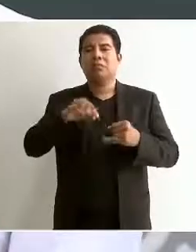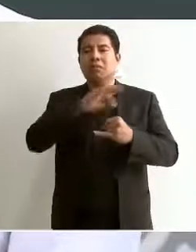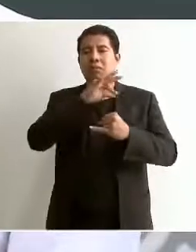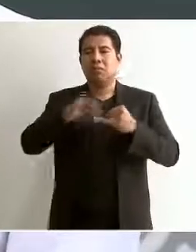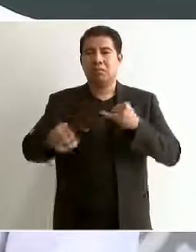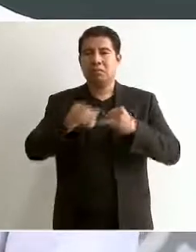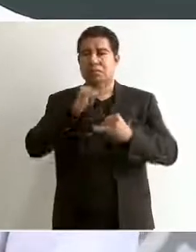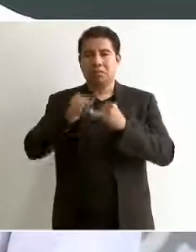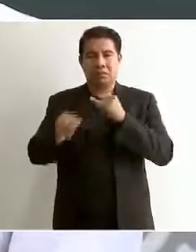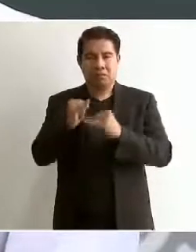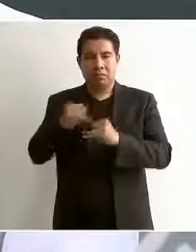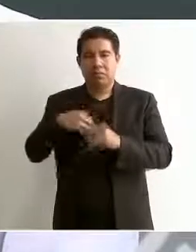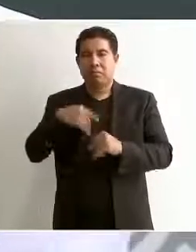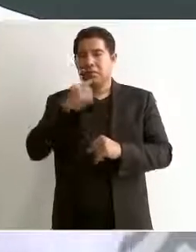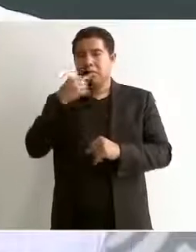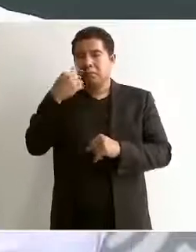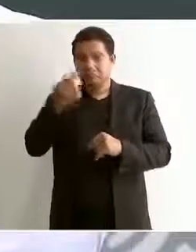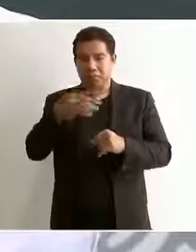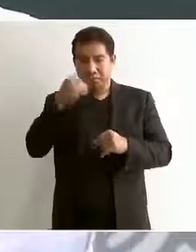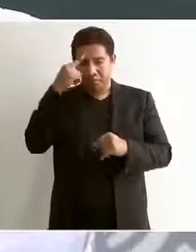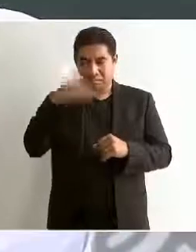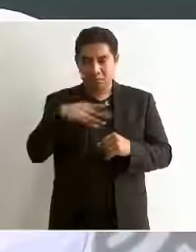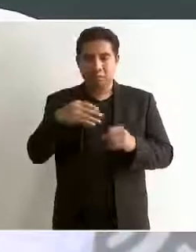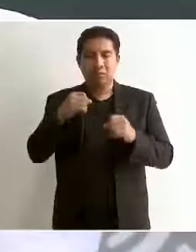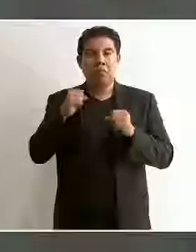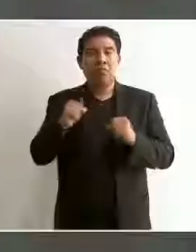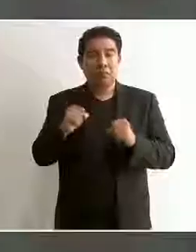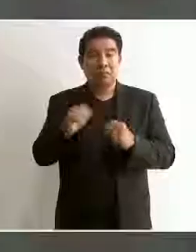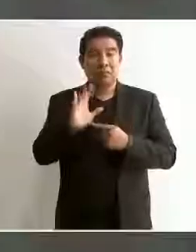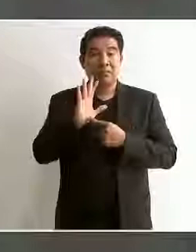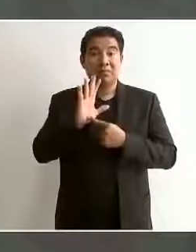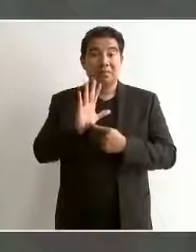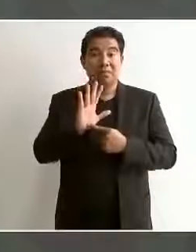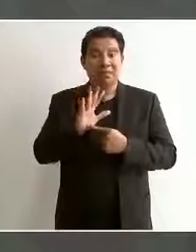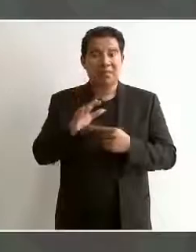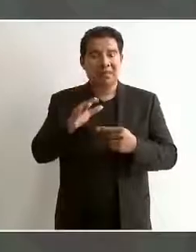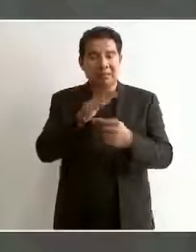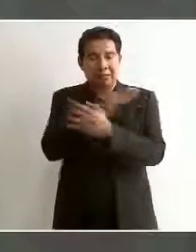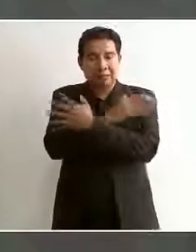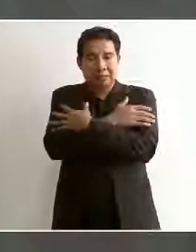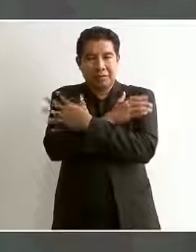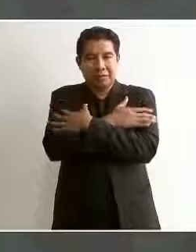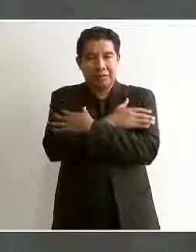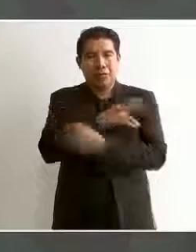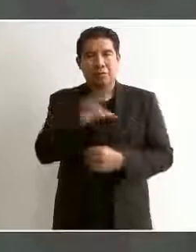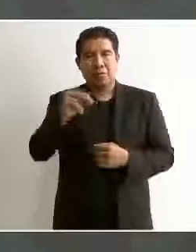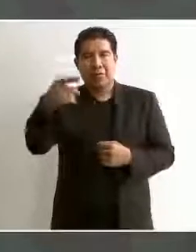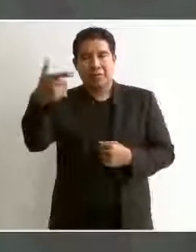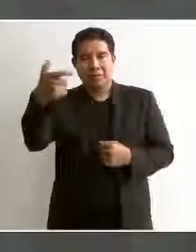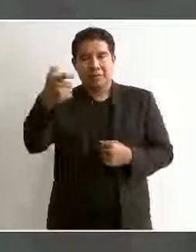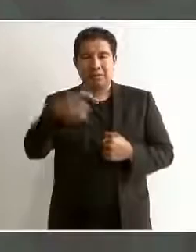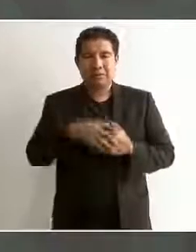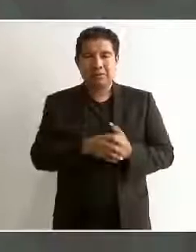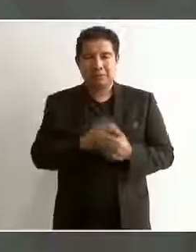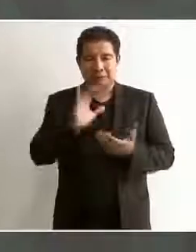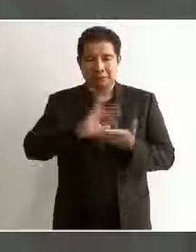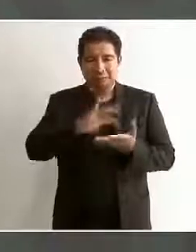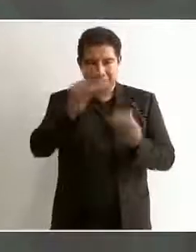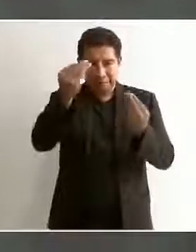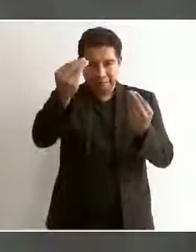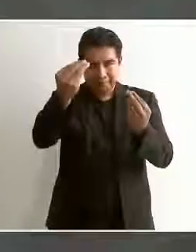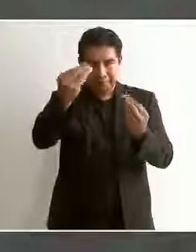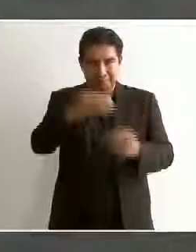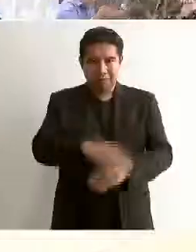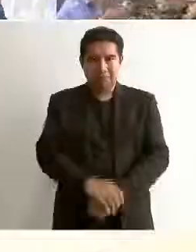que si funciona el de abrazos no balazos muchas gracias gracias